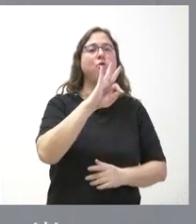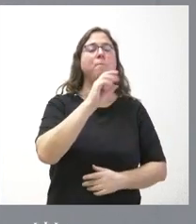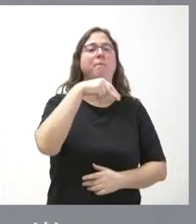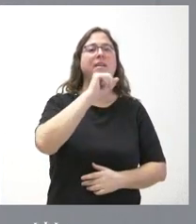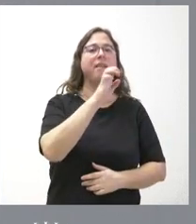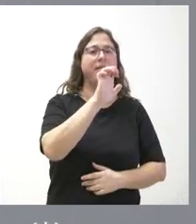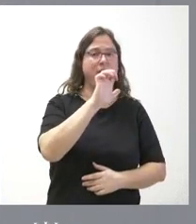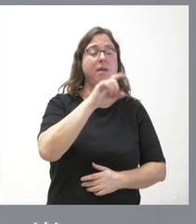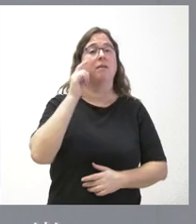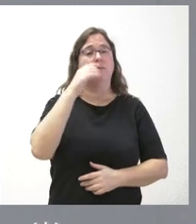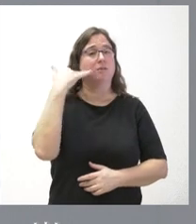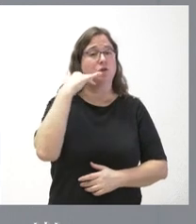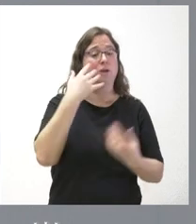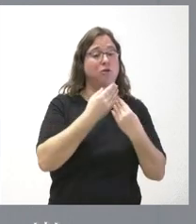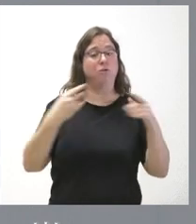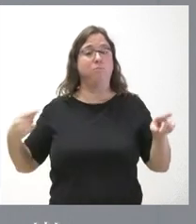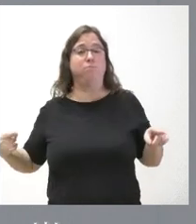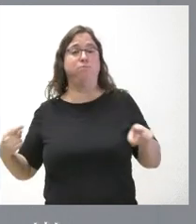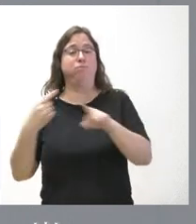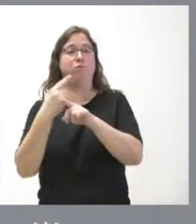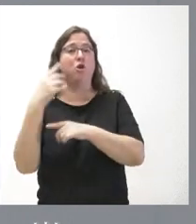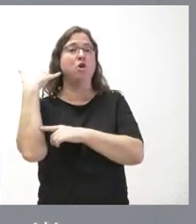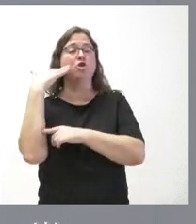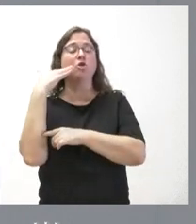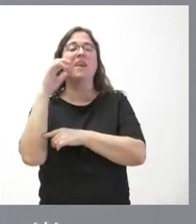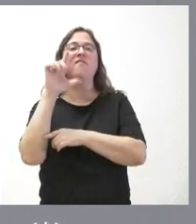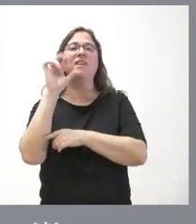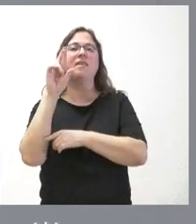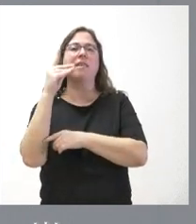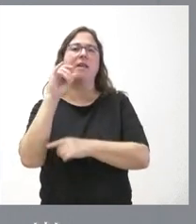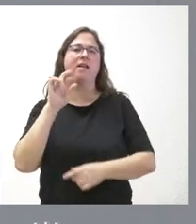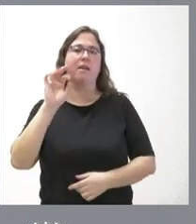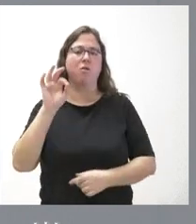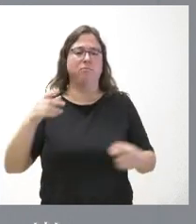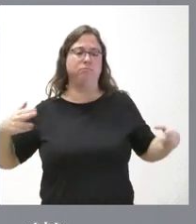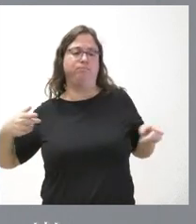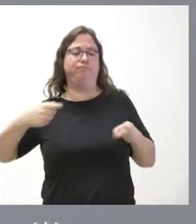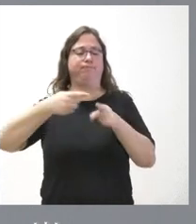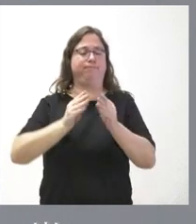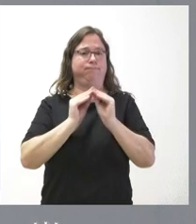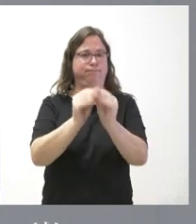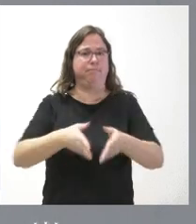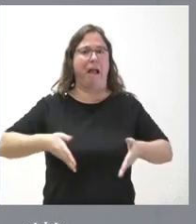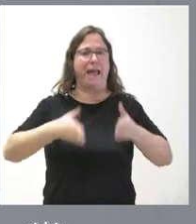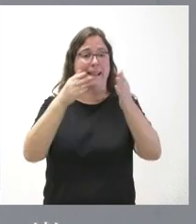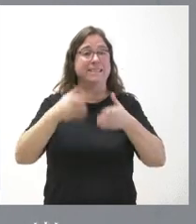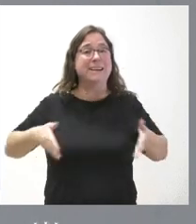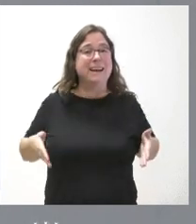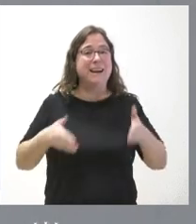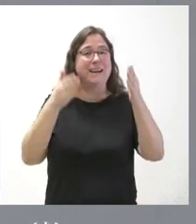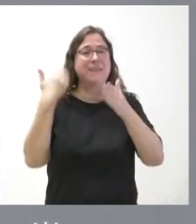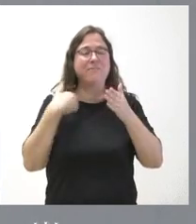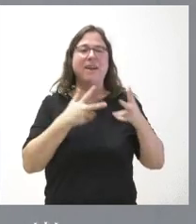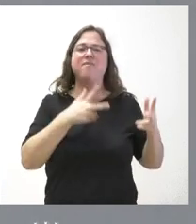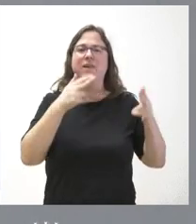con la Soria 615 en Villar del Río. Estamos hablando de que esta carretera tenía tres